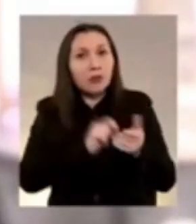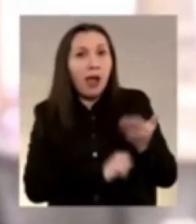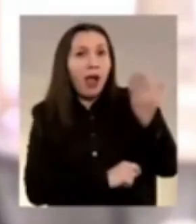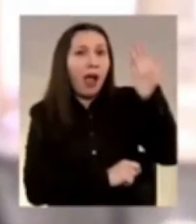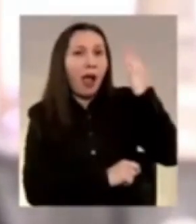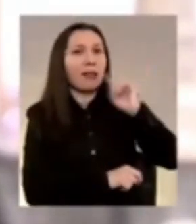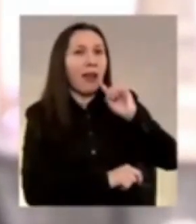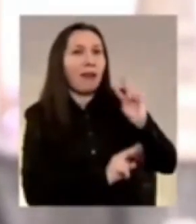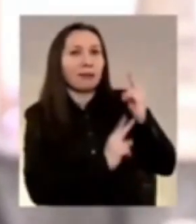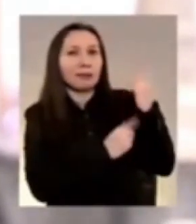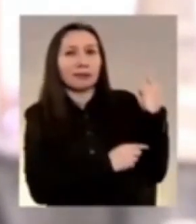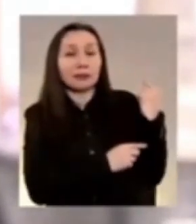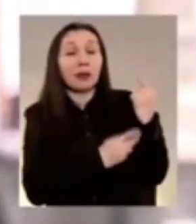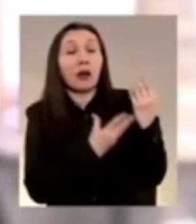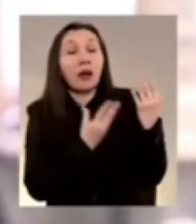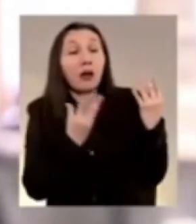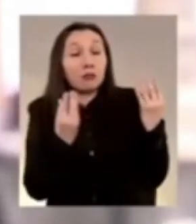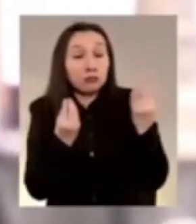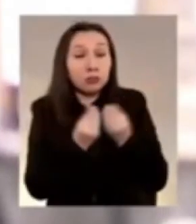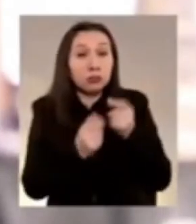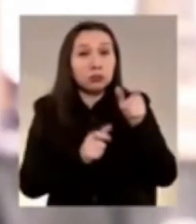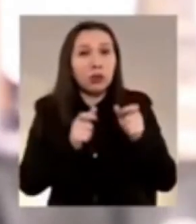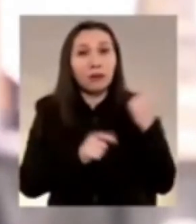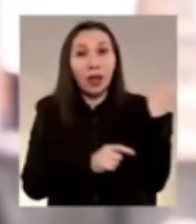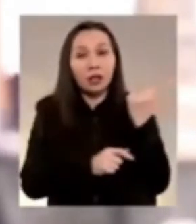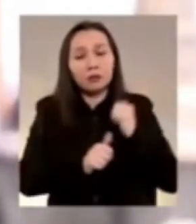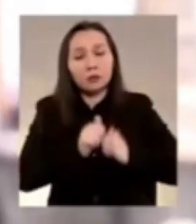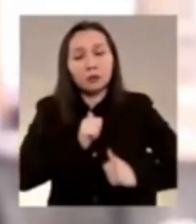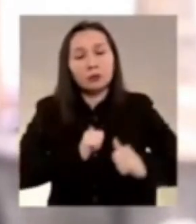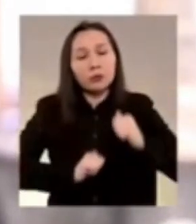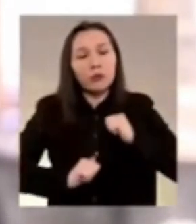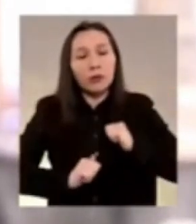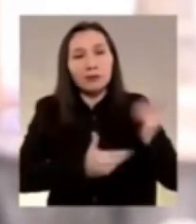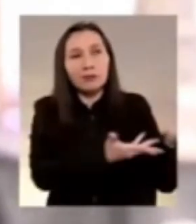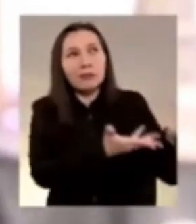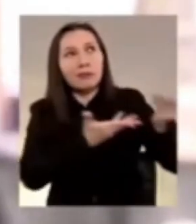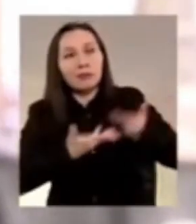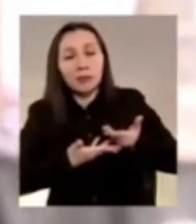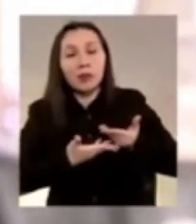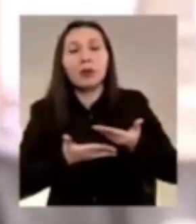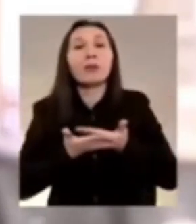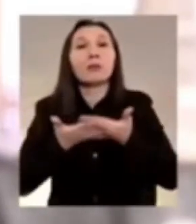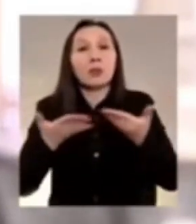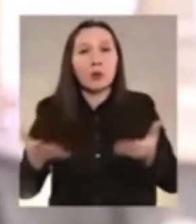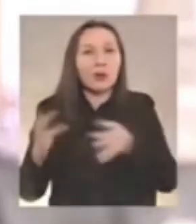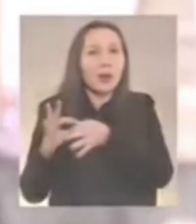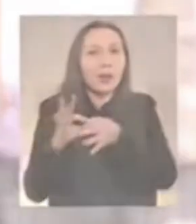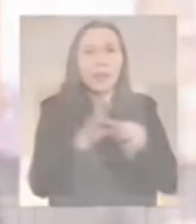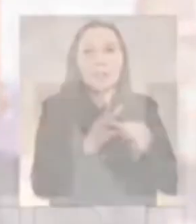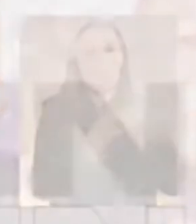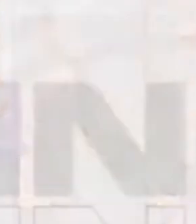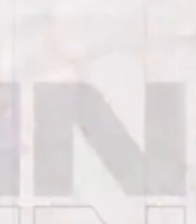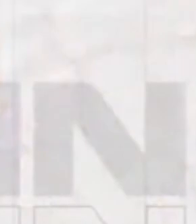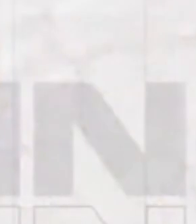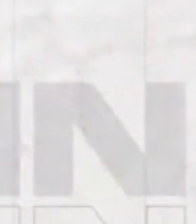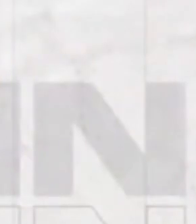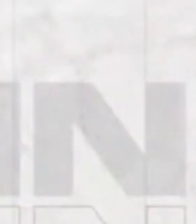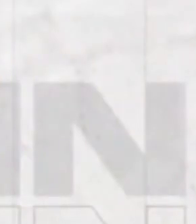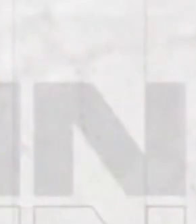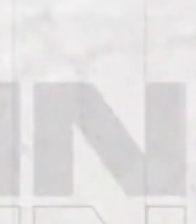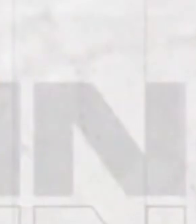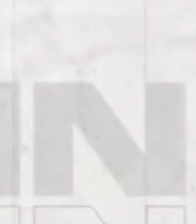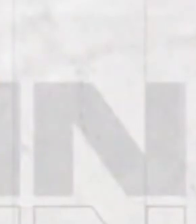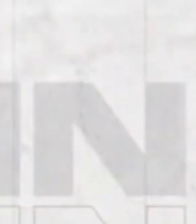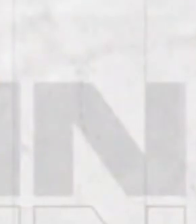genocida ese monstruo ese carnicero de nombre Augusto Pinochet y vi que ahí fue